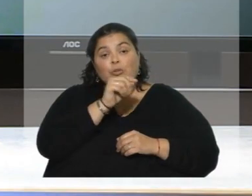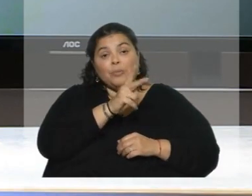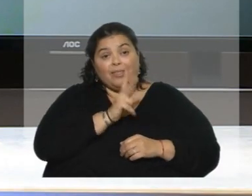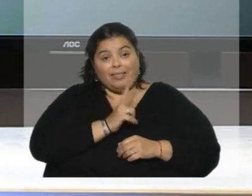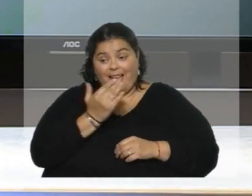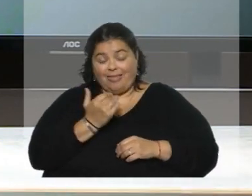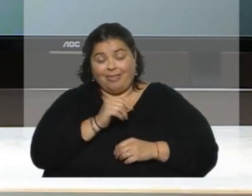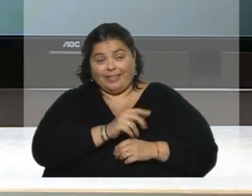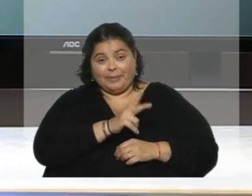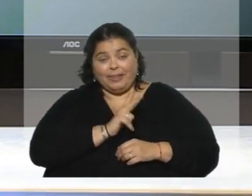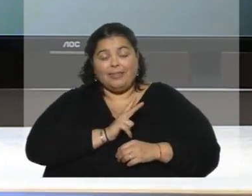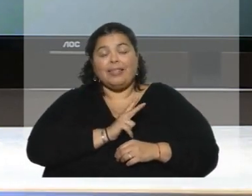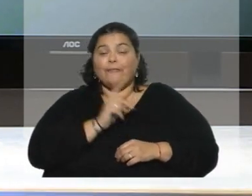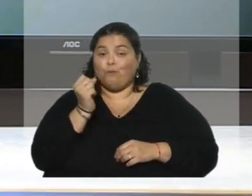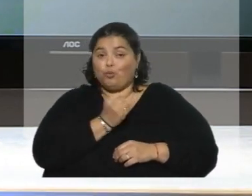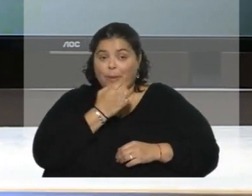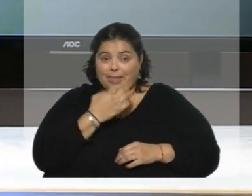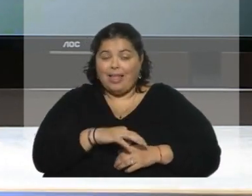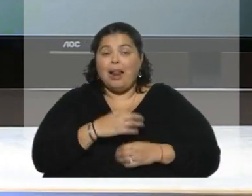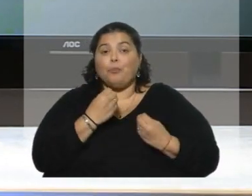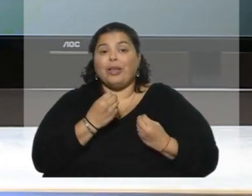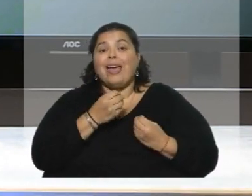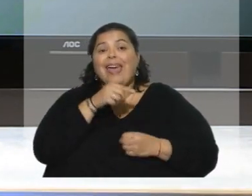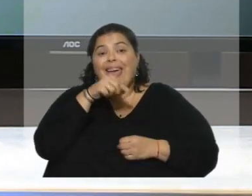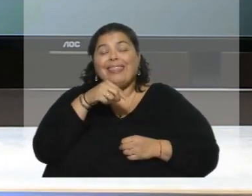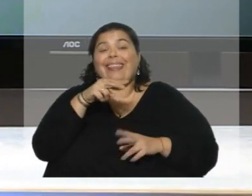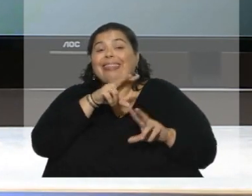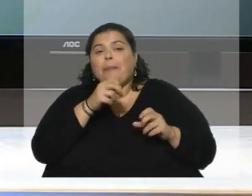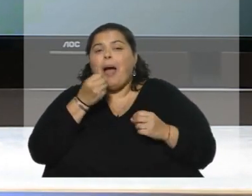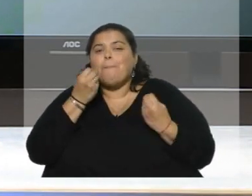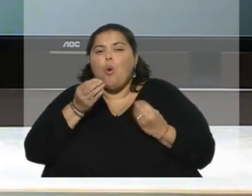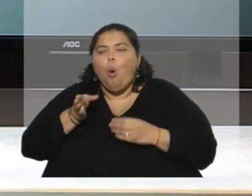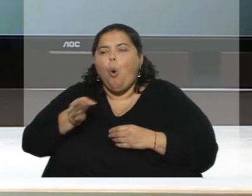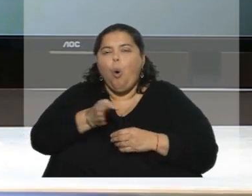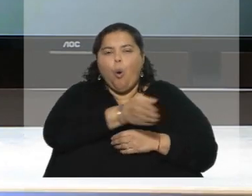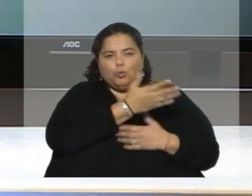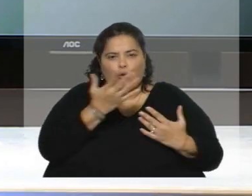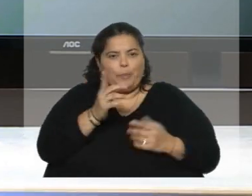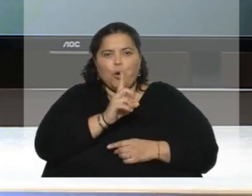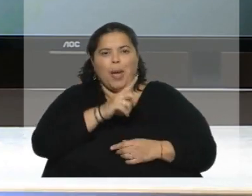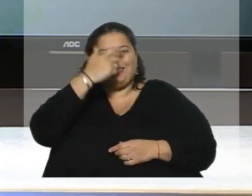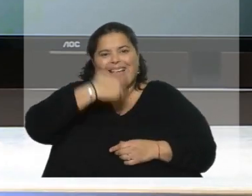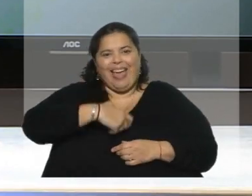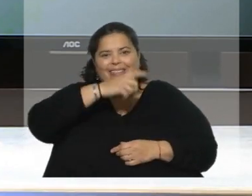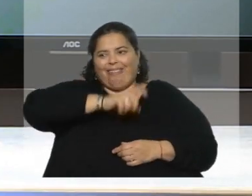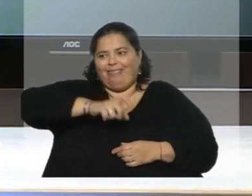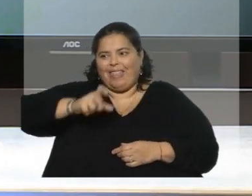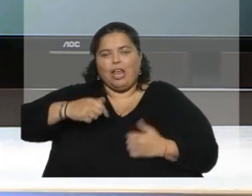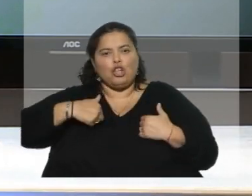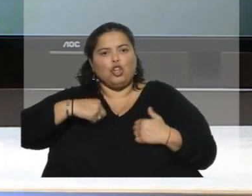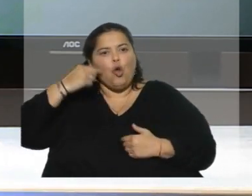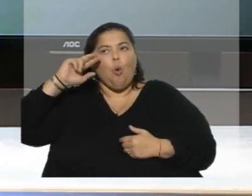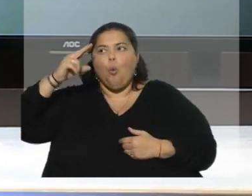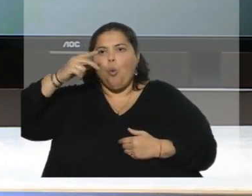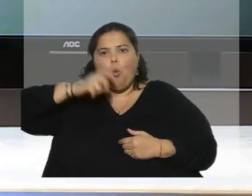algo fundamental, tiene muchas patas esto, pero no es la gente, ¿a vos te parece? Nosotros los uruguayos tenemos conciencia